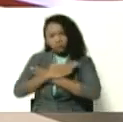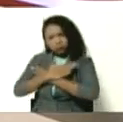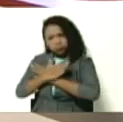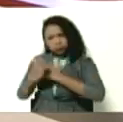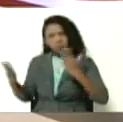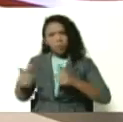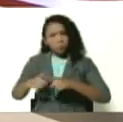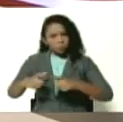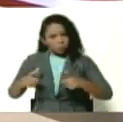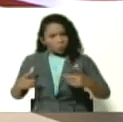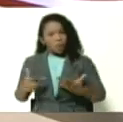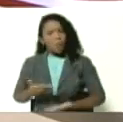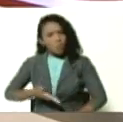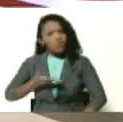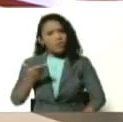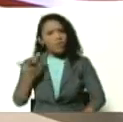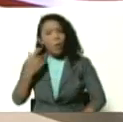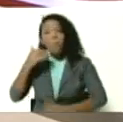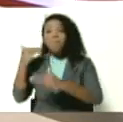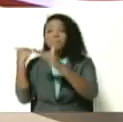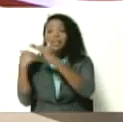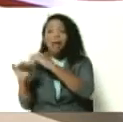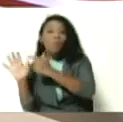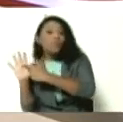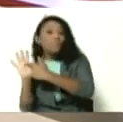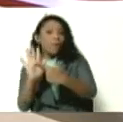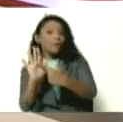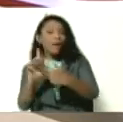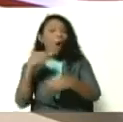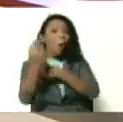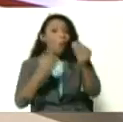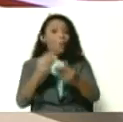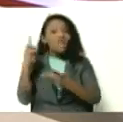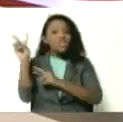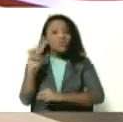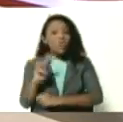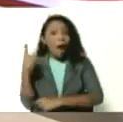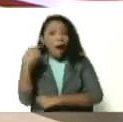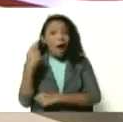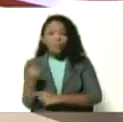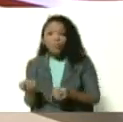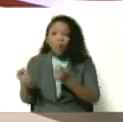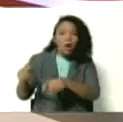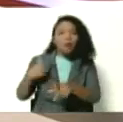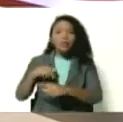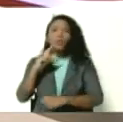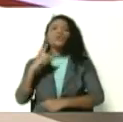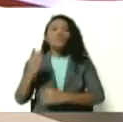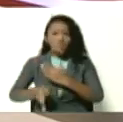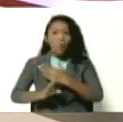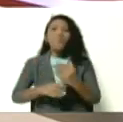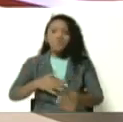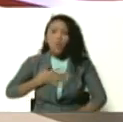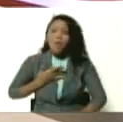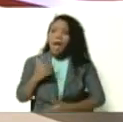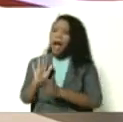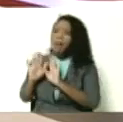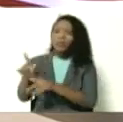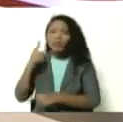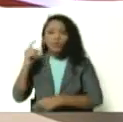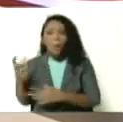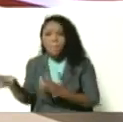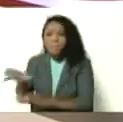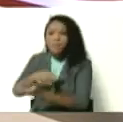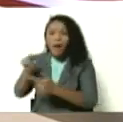Es un mensaje claro que se lo envía a la comunidad internacional, esa que es eco de grandes medios de comunicación, que dice que el colapso no ocurre en Brasil, sino en